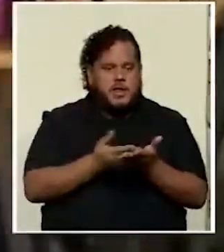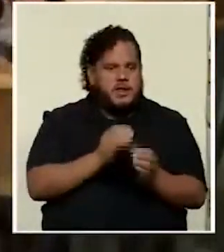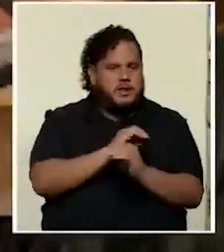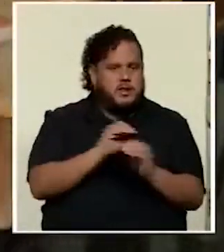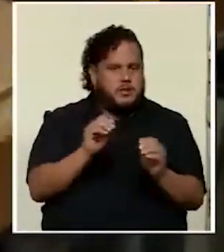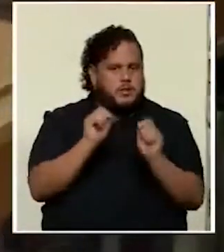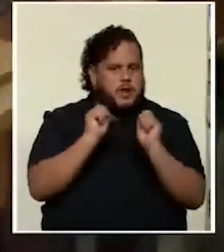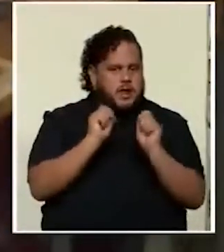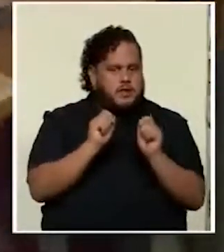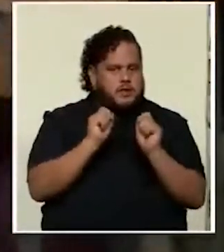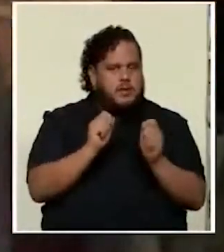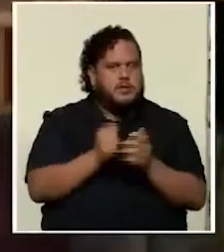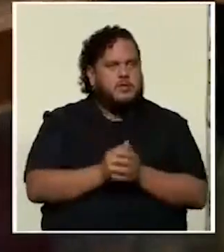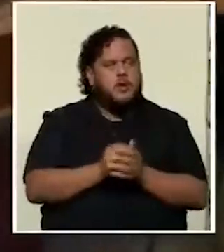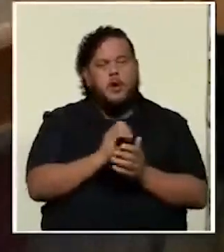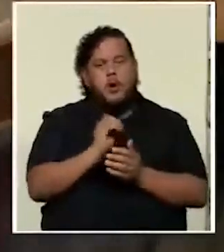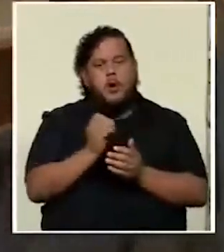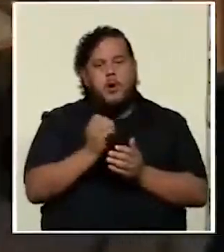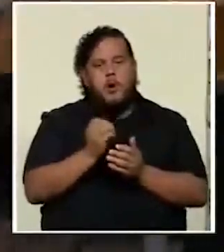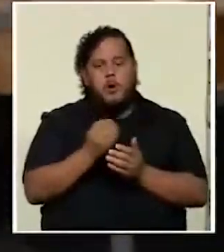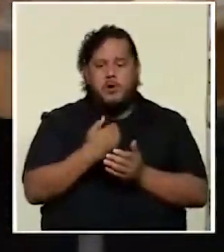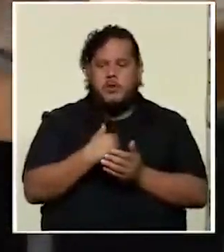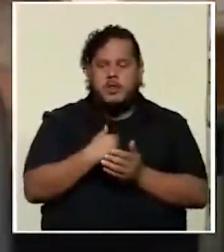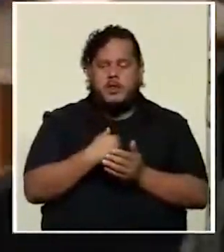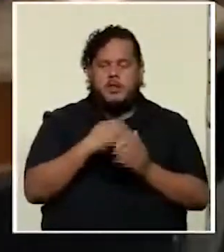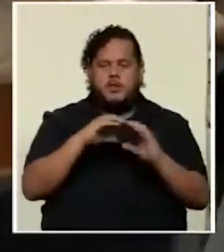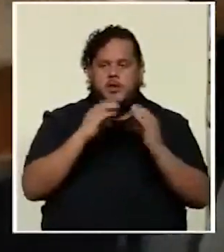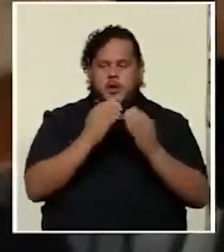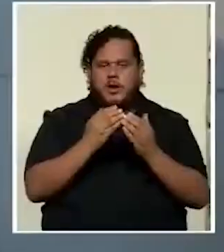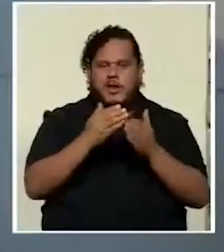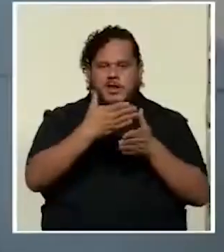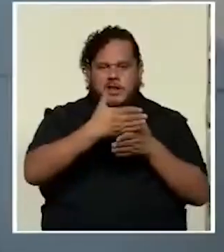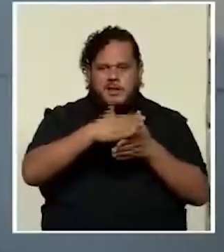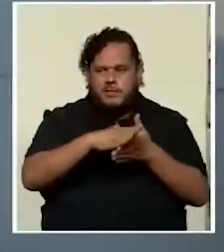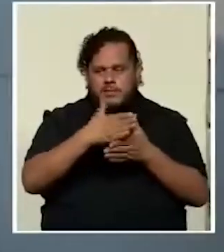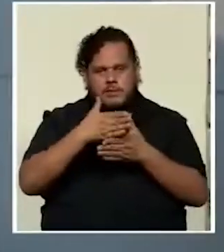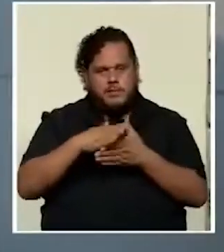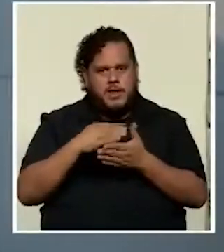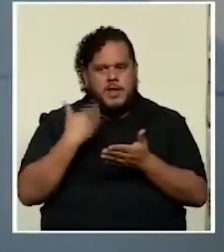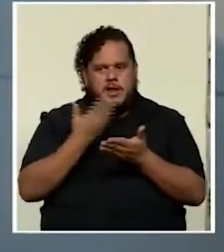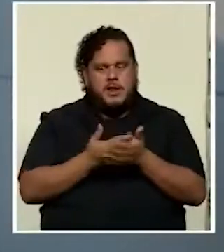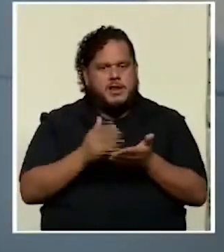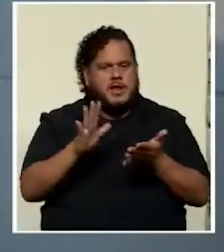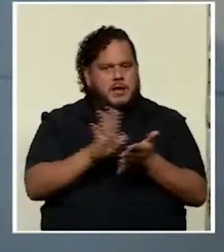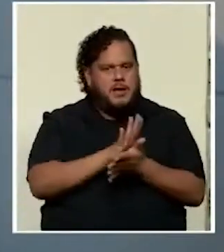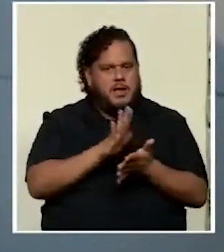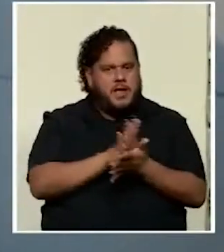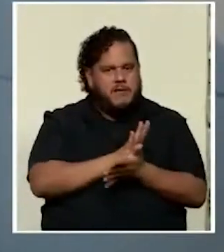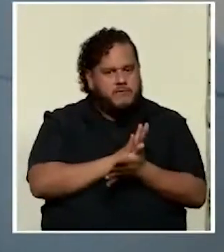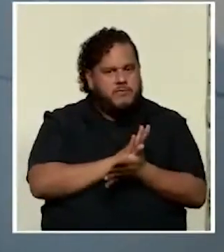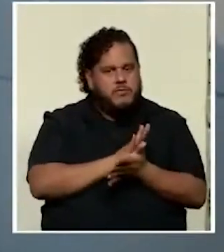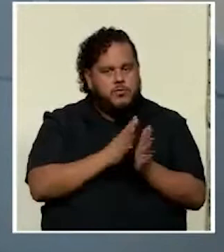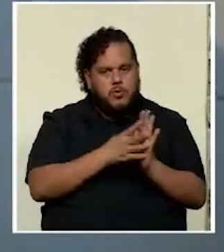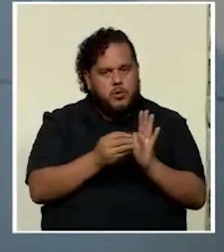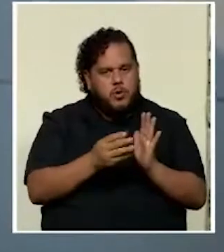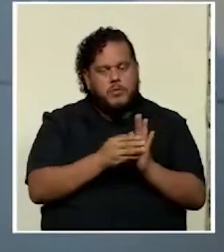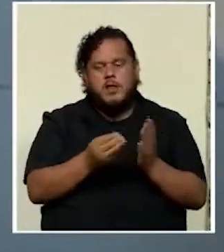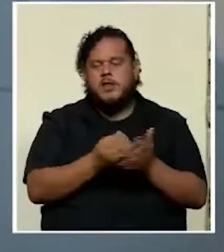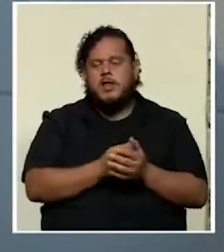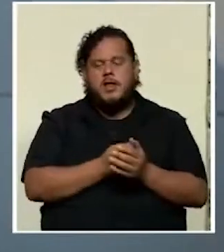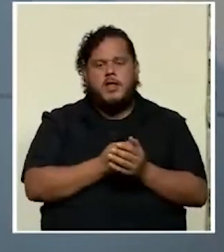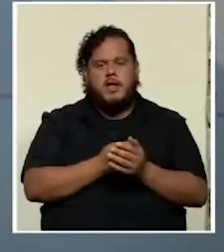educación o recibiendo clases fragmentadas que les llegaban en fotocopias, mensajes de WhatsApp